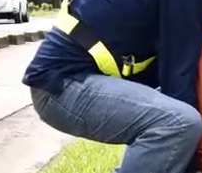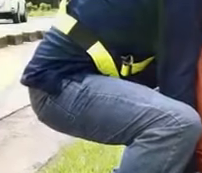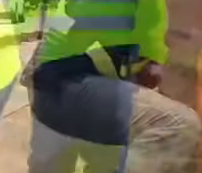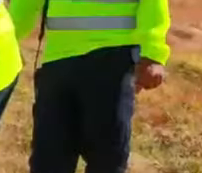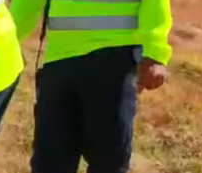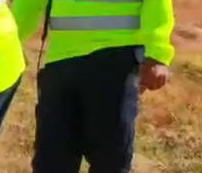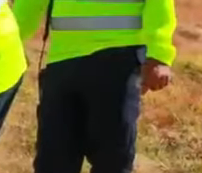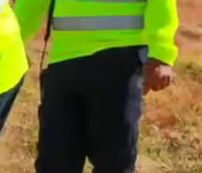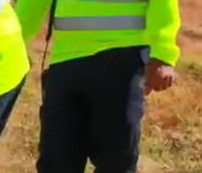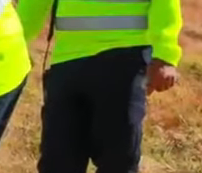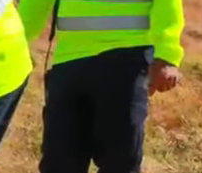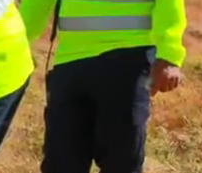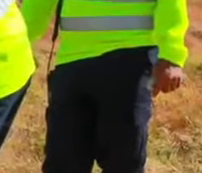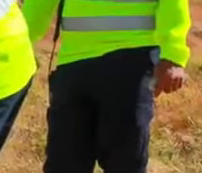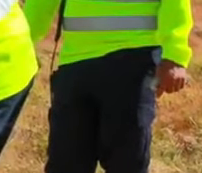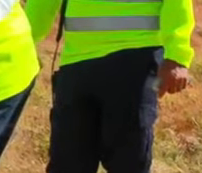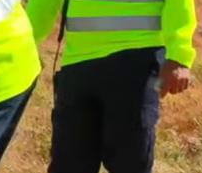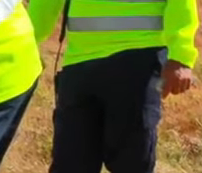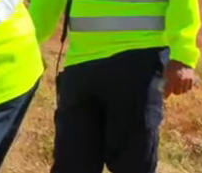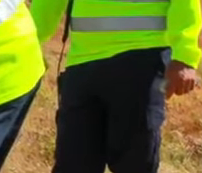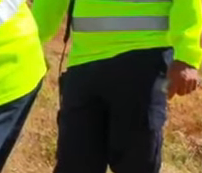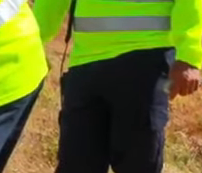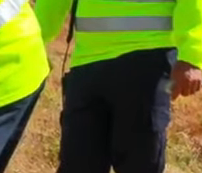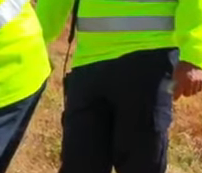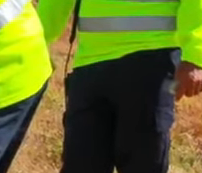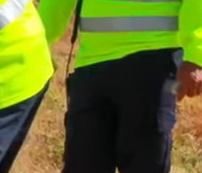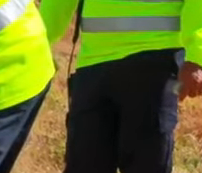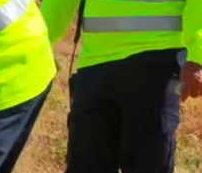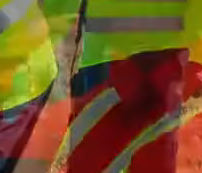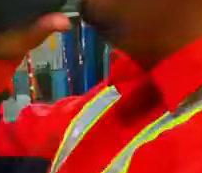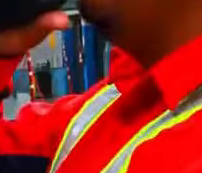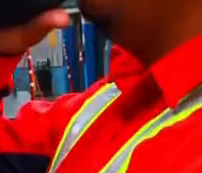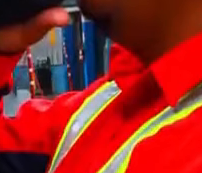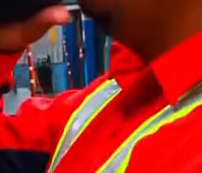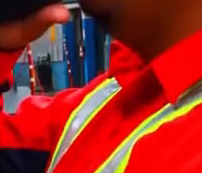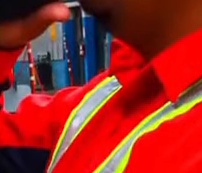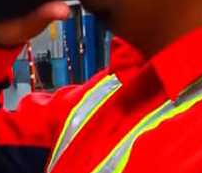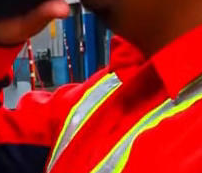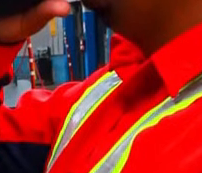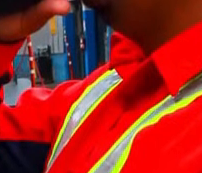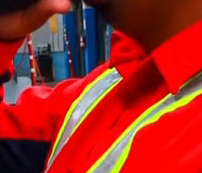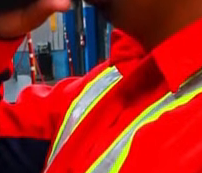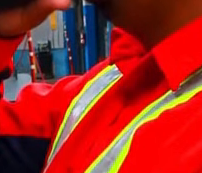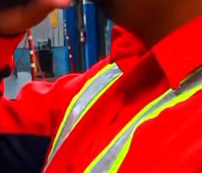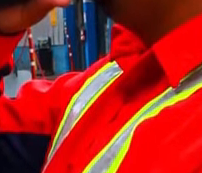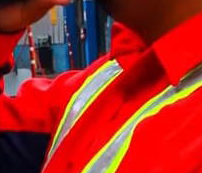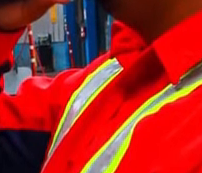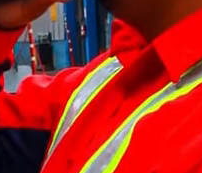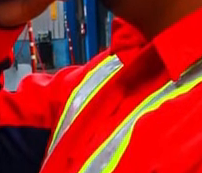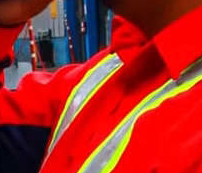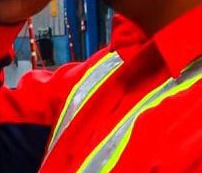de trabajo Esto es necesario para definir implementar y analizar las medidas preventivas Es un campo multidisciplinario